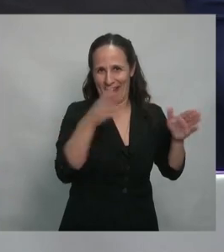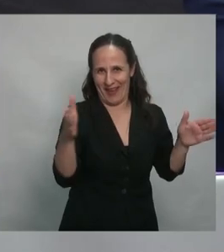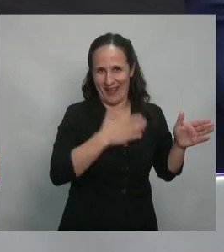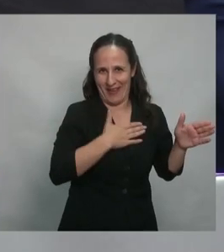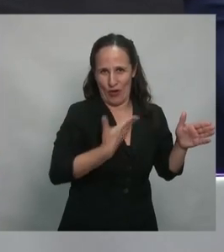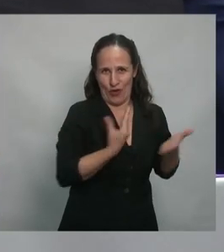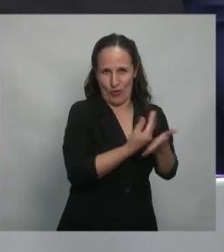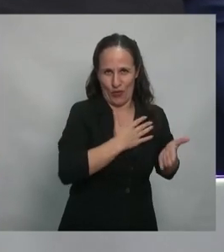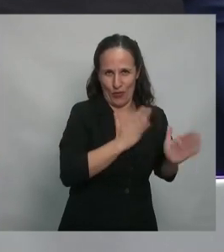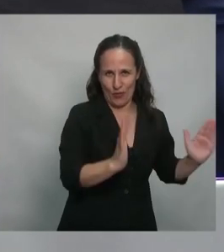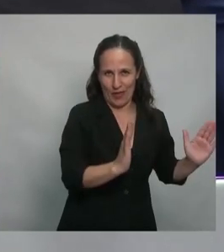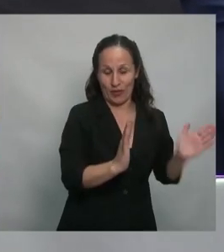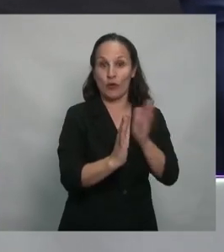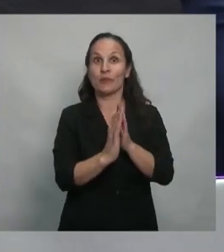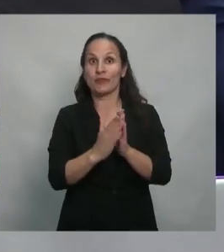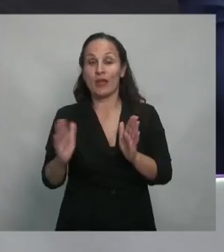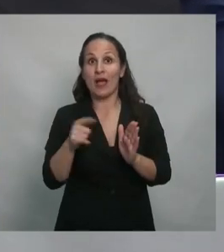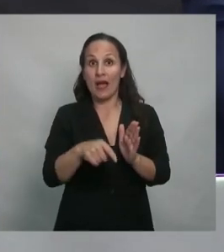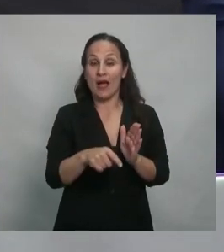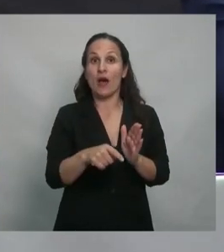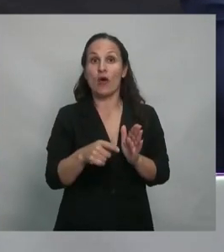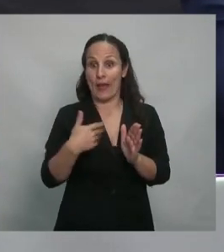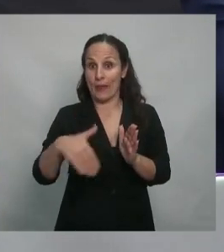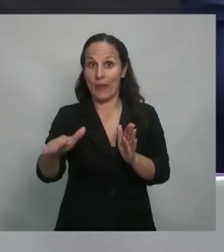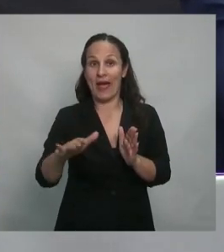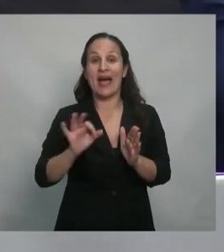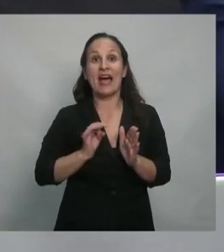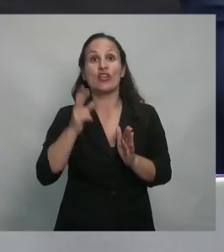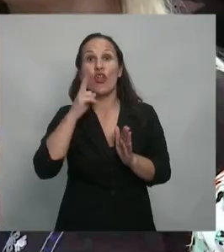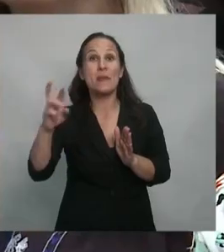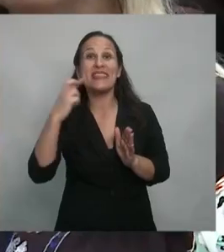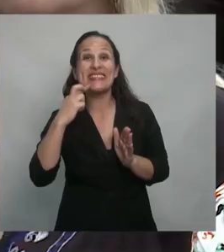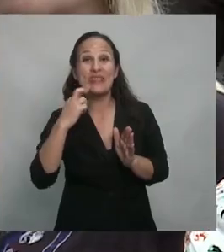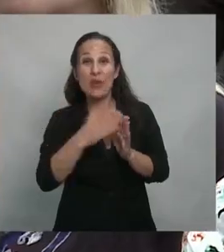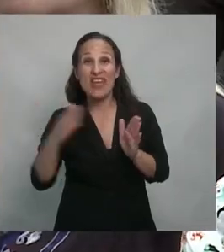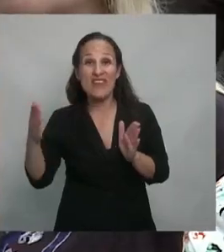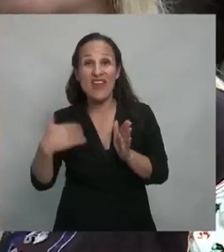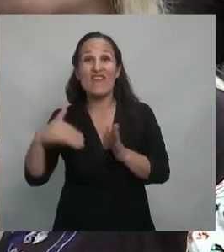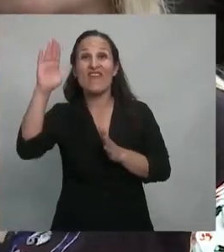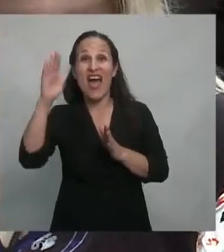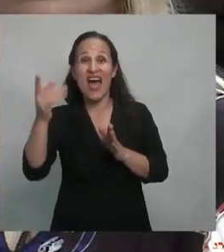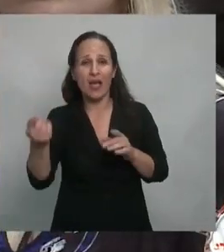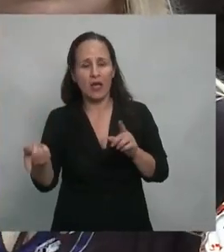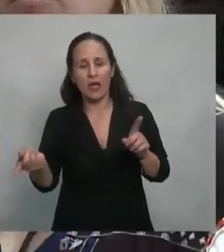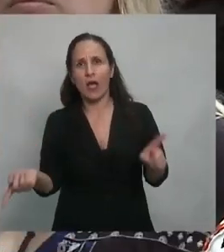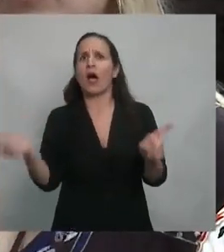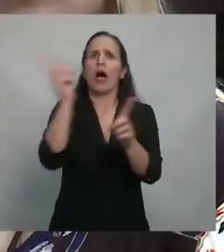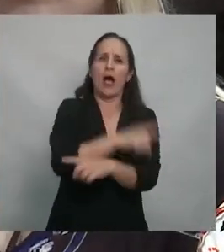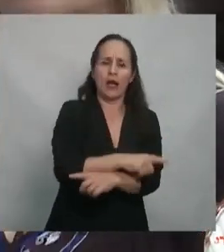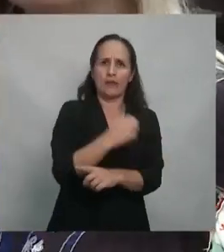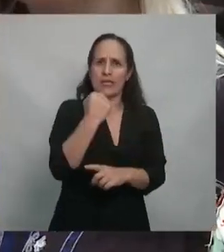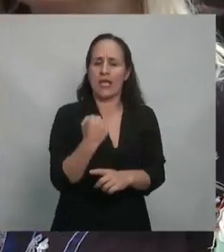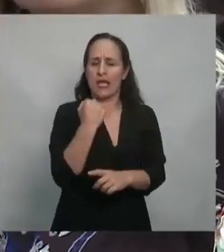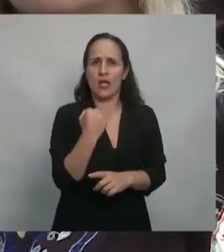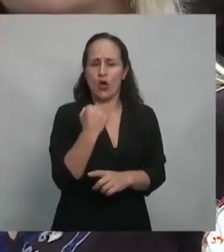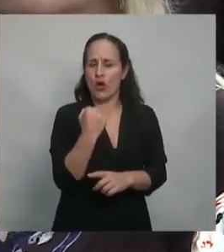Y ahora vamos a terminar luego de cuatro años de gestión a fines del año 2019 con una contracción de la economía,